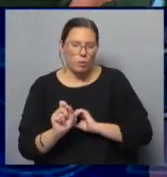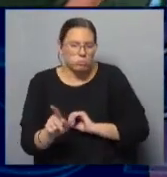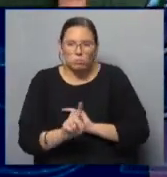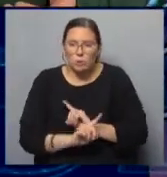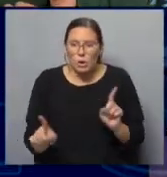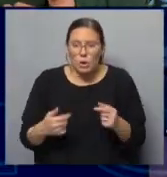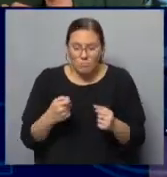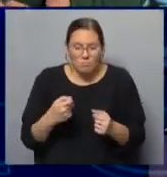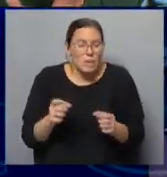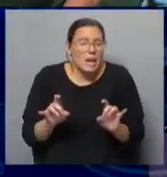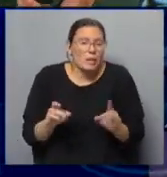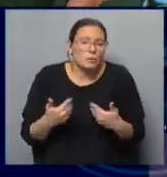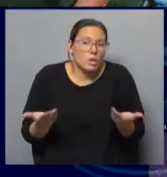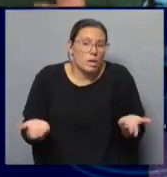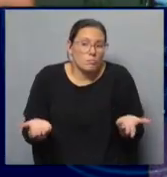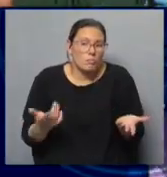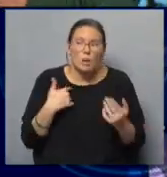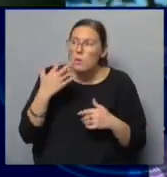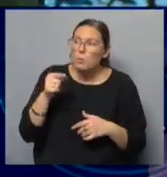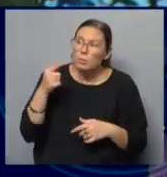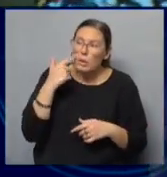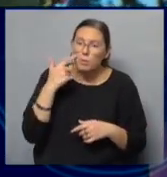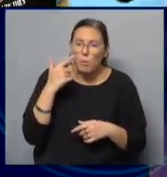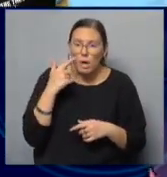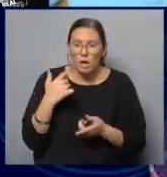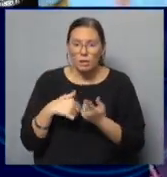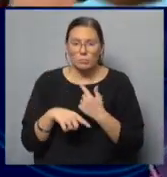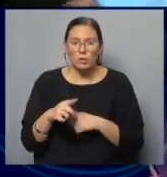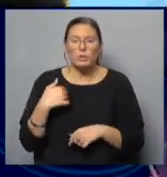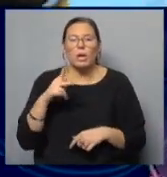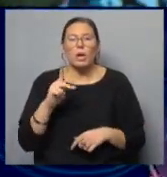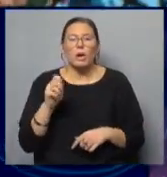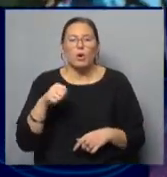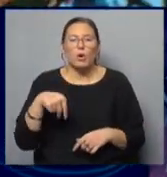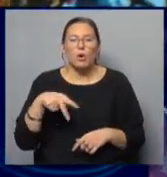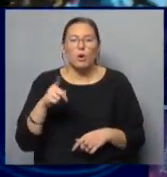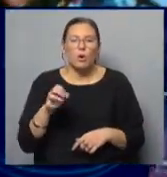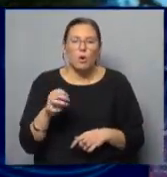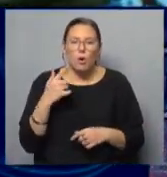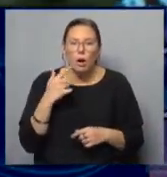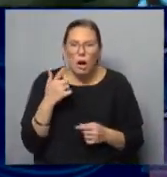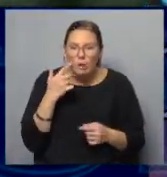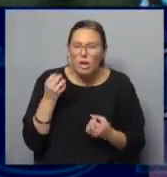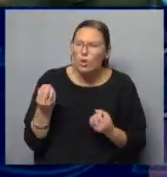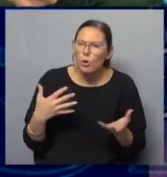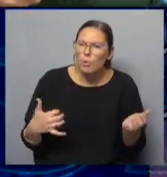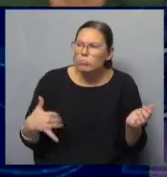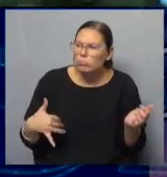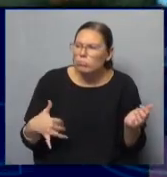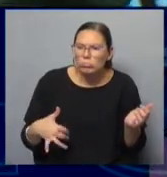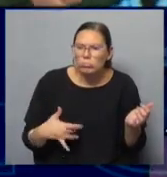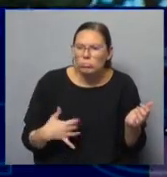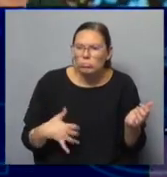No, es la que me sale naturalmente. Estoy enroscado con música del Congo, no sé qué. Y entonces aprendo, me enrosco a ver cómo armonizan las